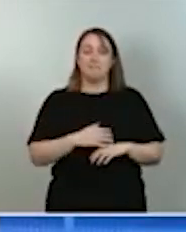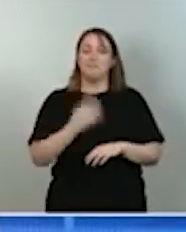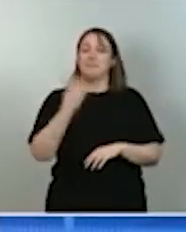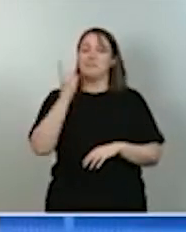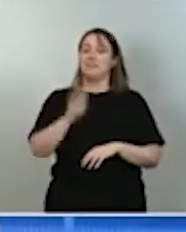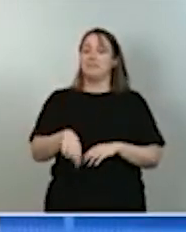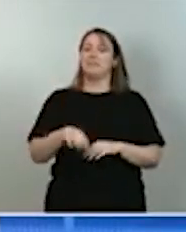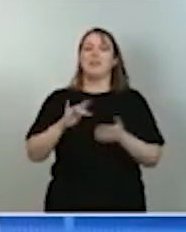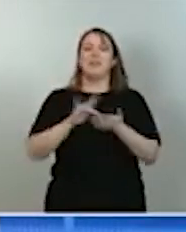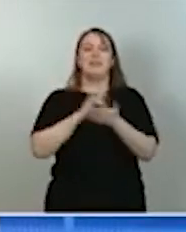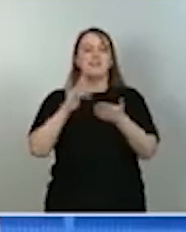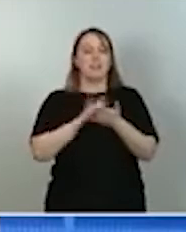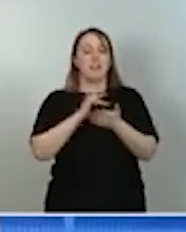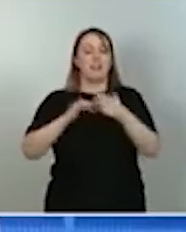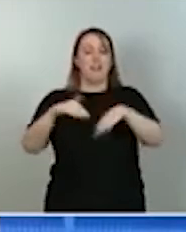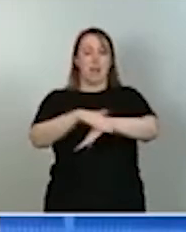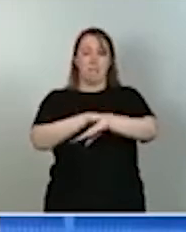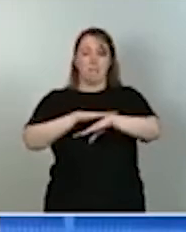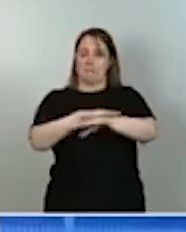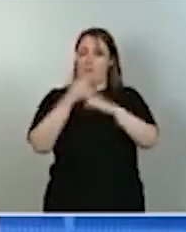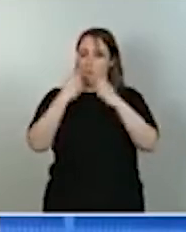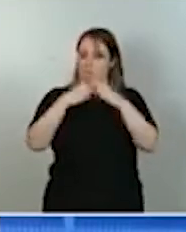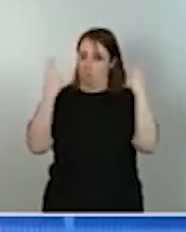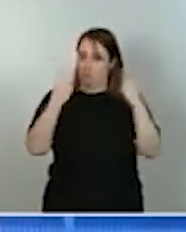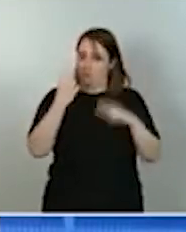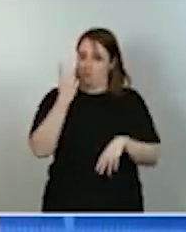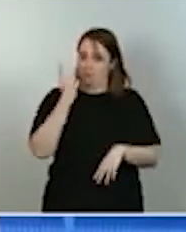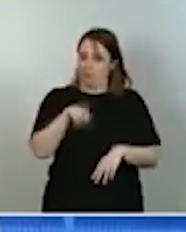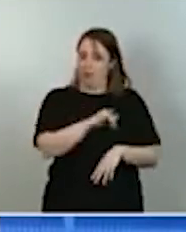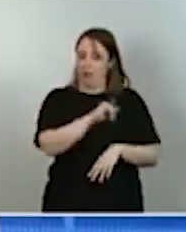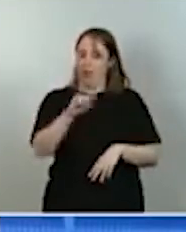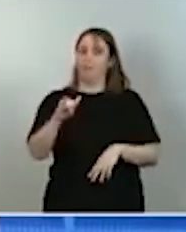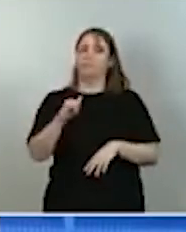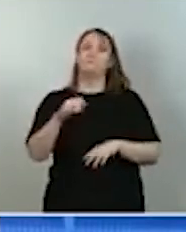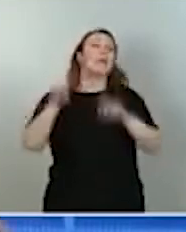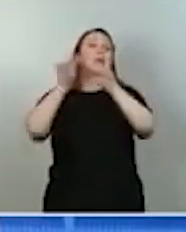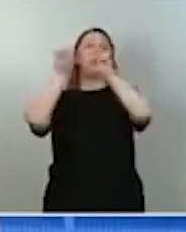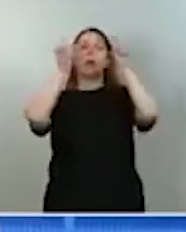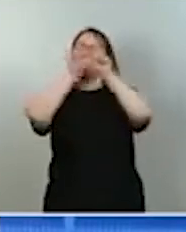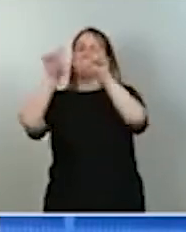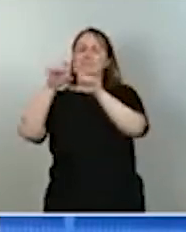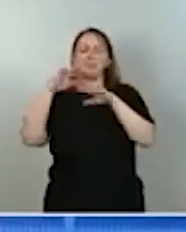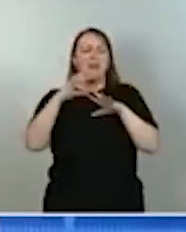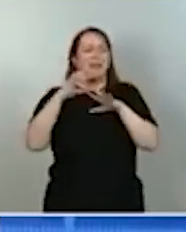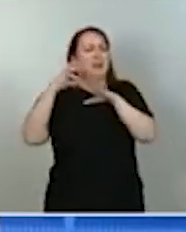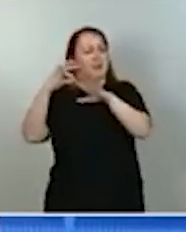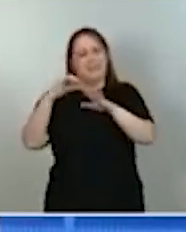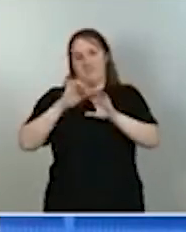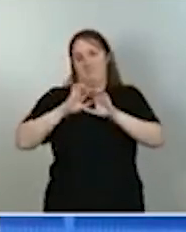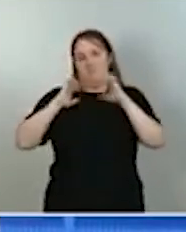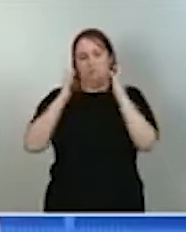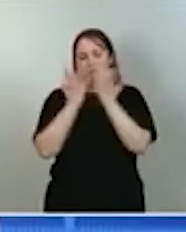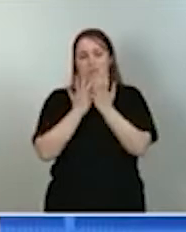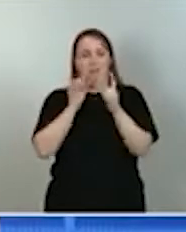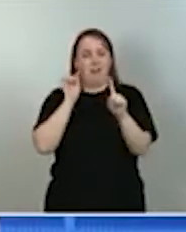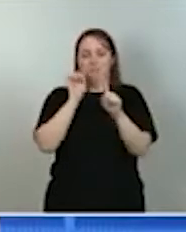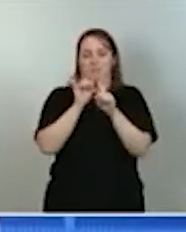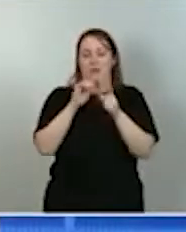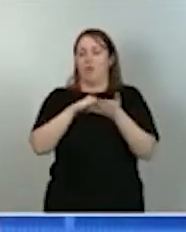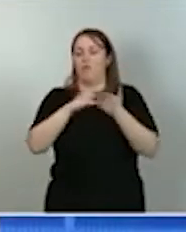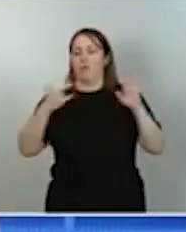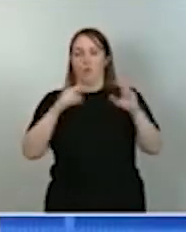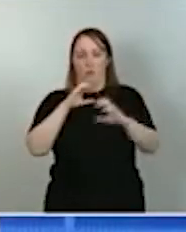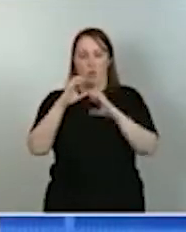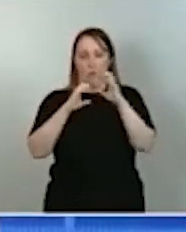las administraciones públicas. Contamos con grandes empresas que son líderes mundiales en el ámbito de las telecomunicaciones y en otros sectores